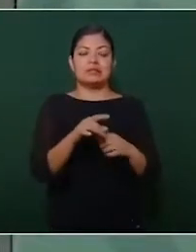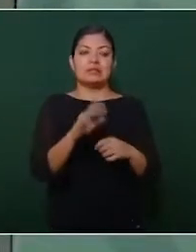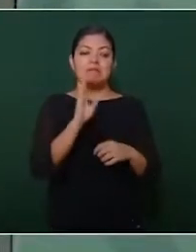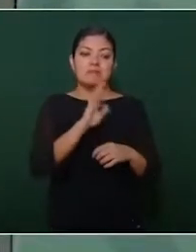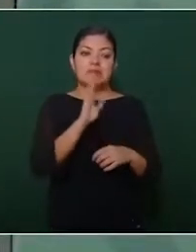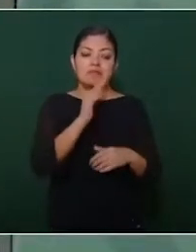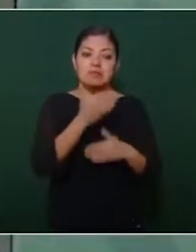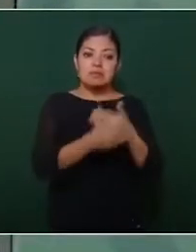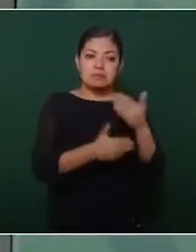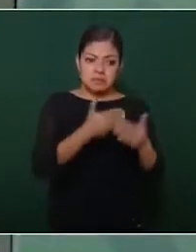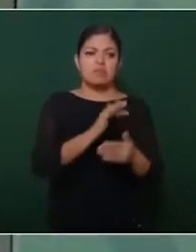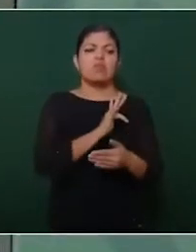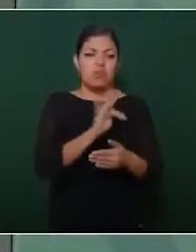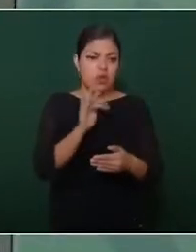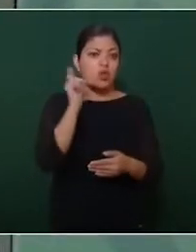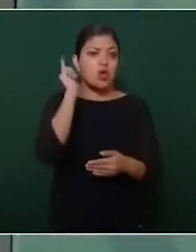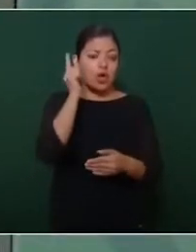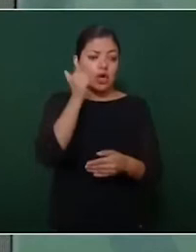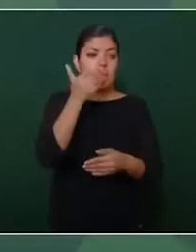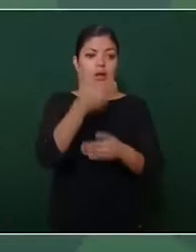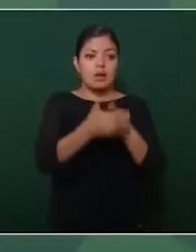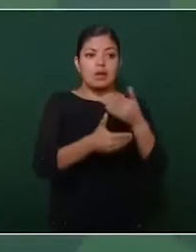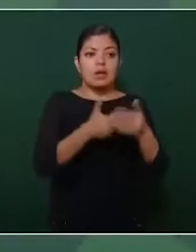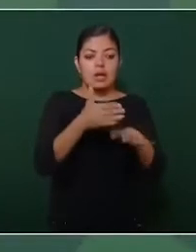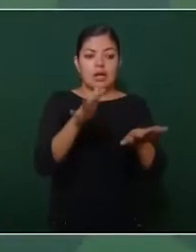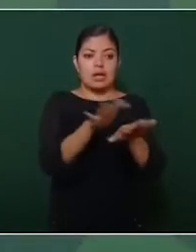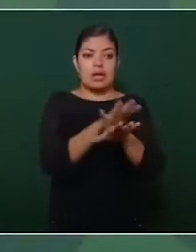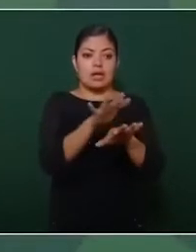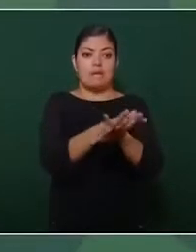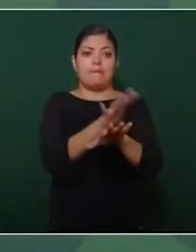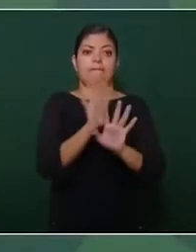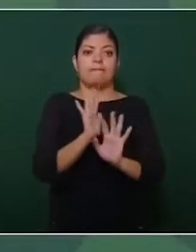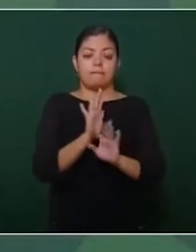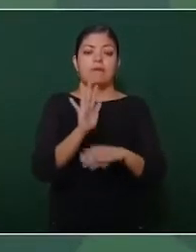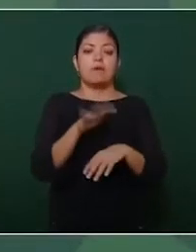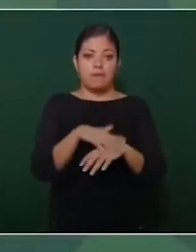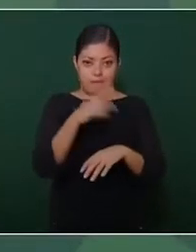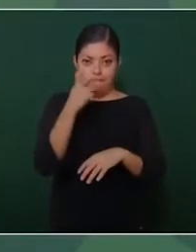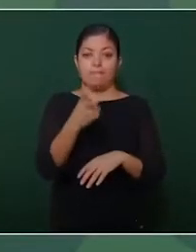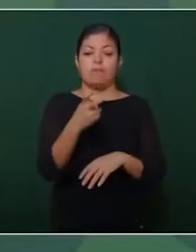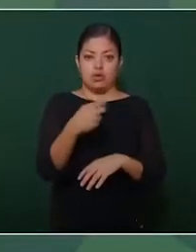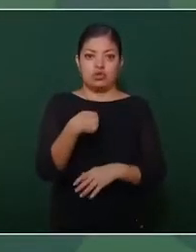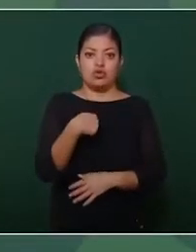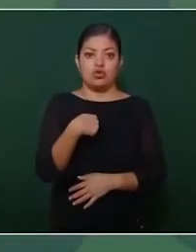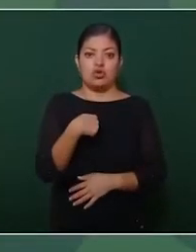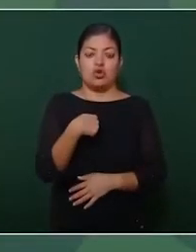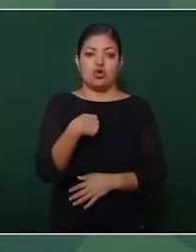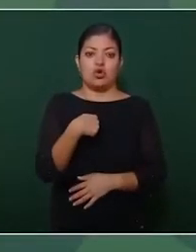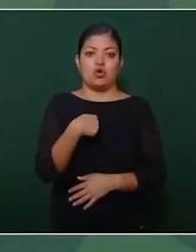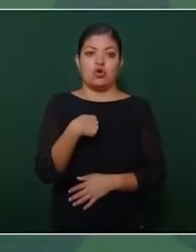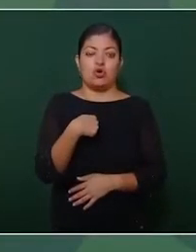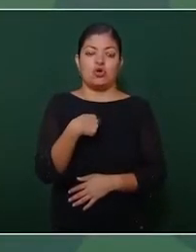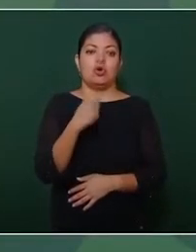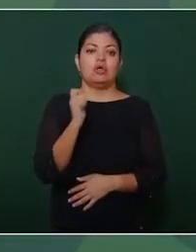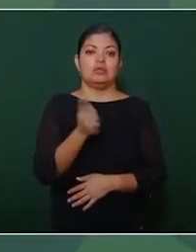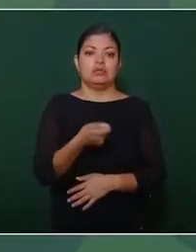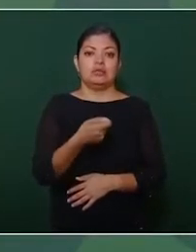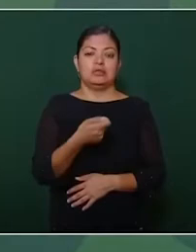cambiar. Por eso celebro también que ya no hay